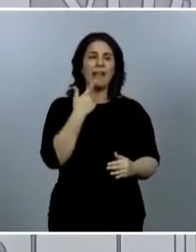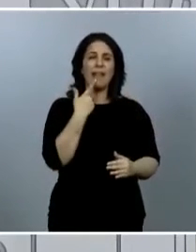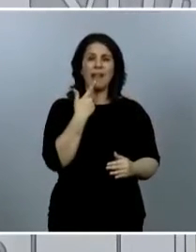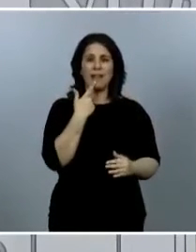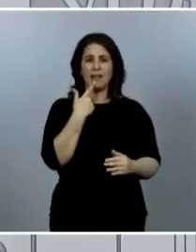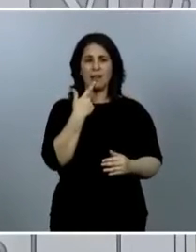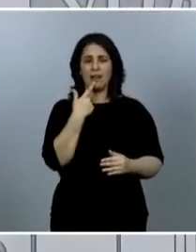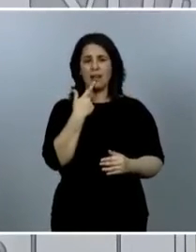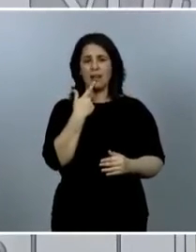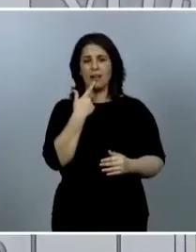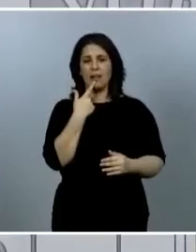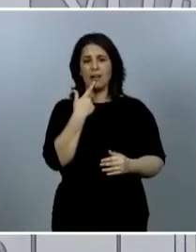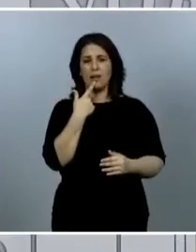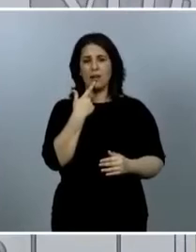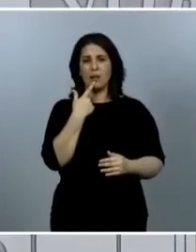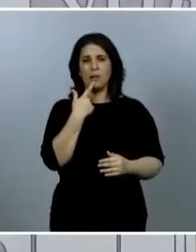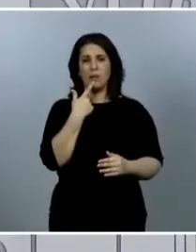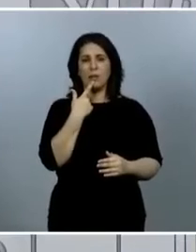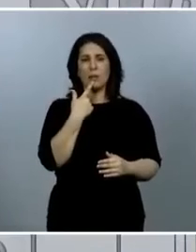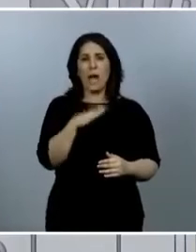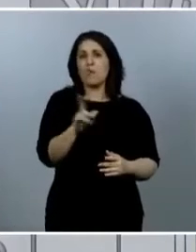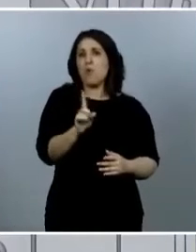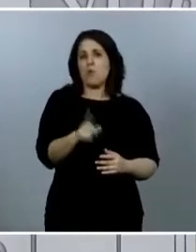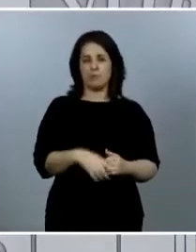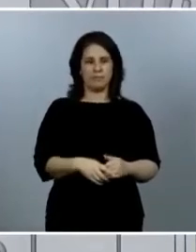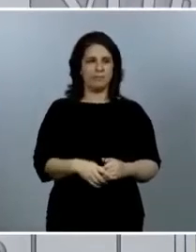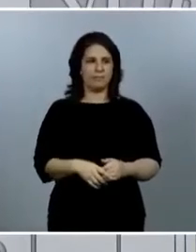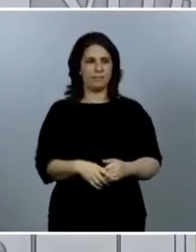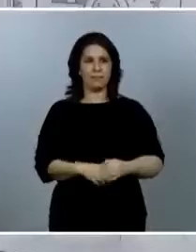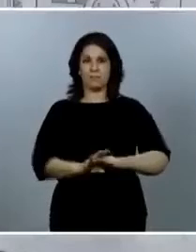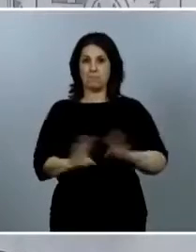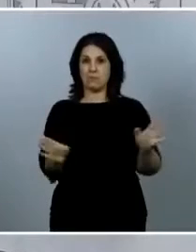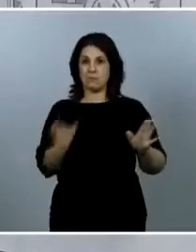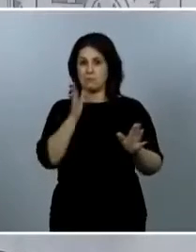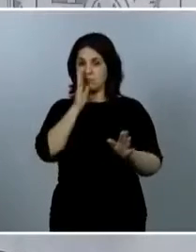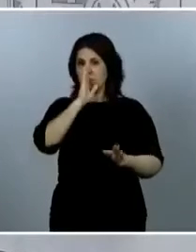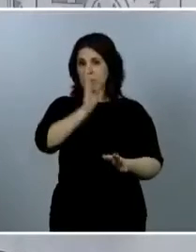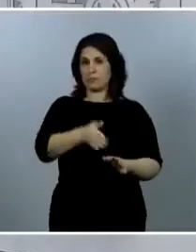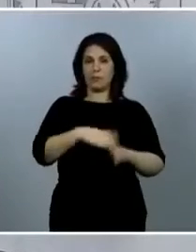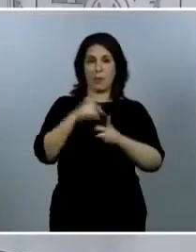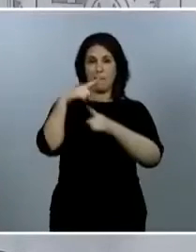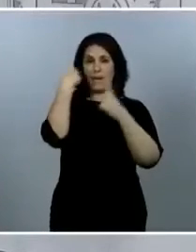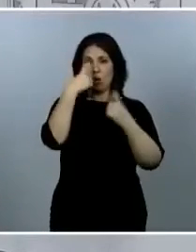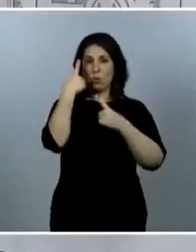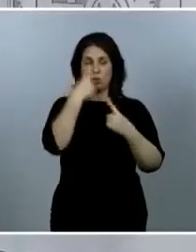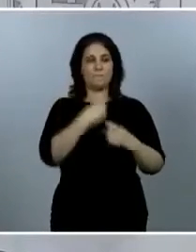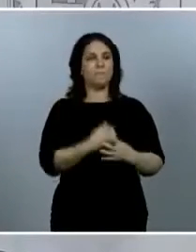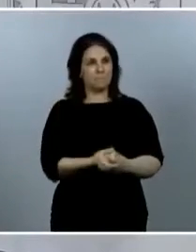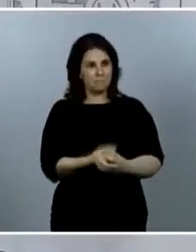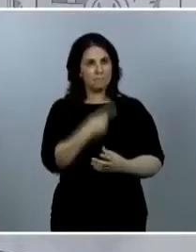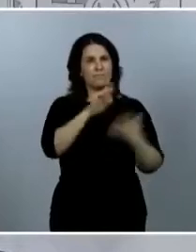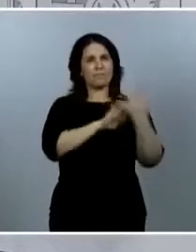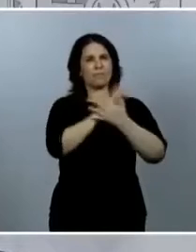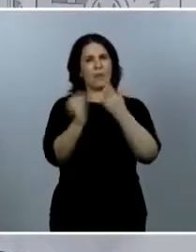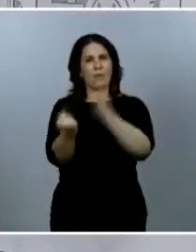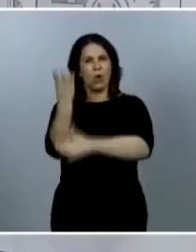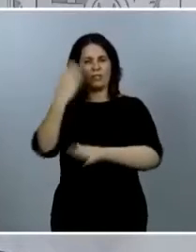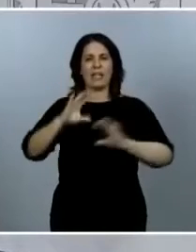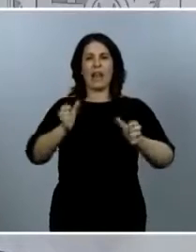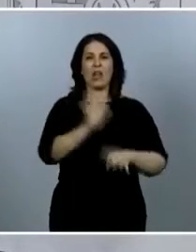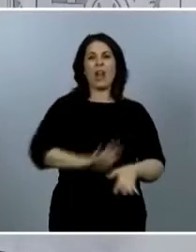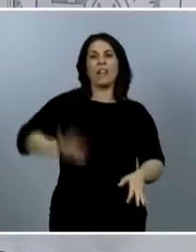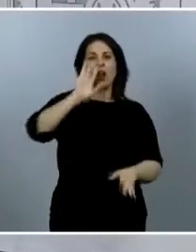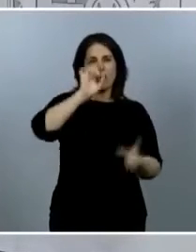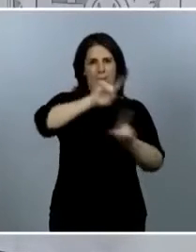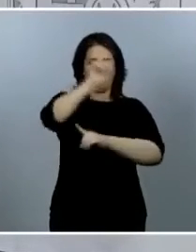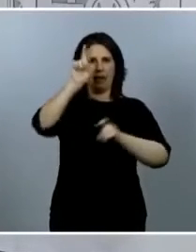muy bien. Sin más, creo que podemos pasar a las preguntas. Sí, doctor. Hablaba usted de brote. Radio Nacional le pregunta. Los brotes